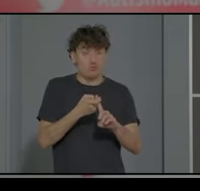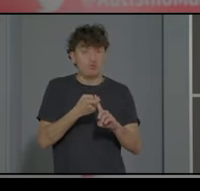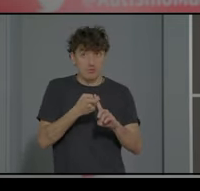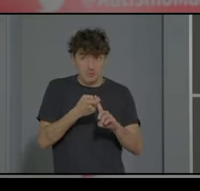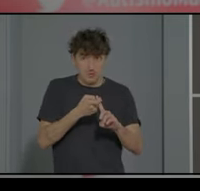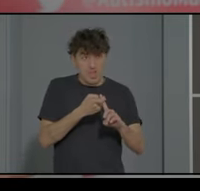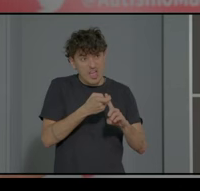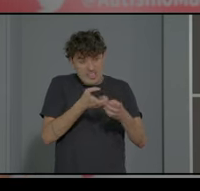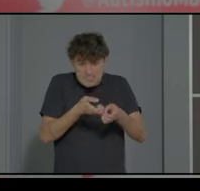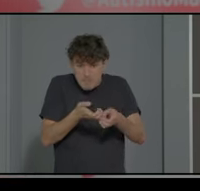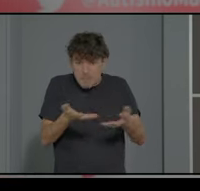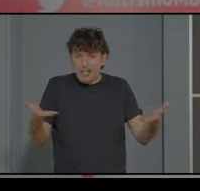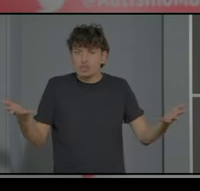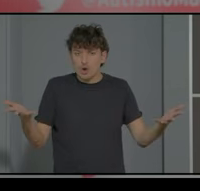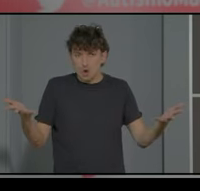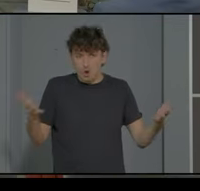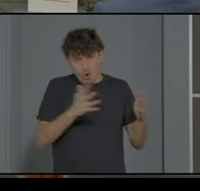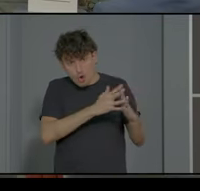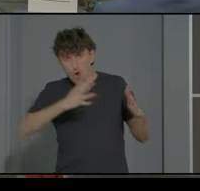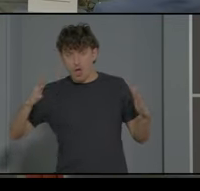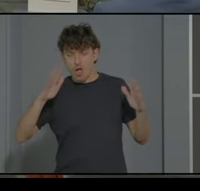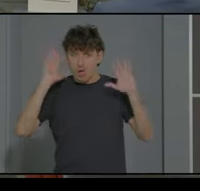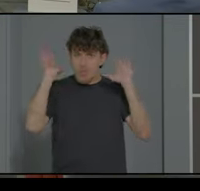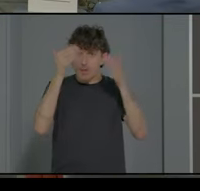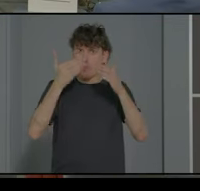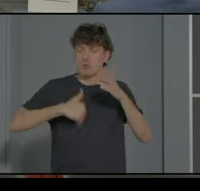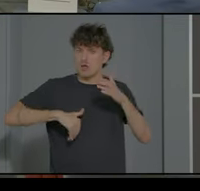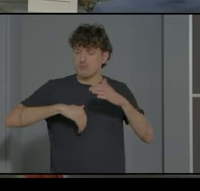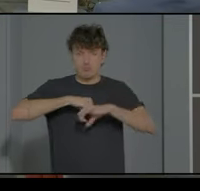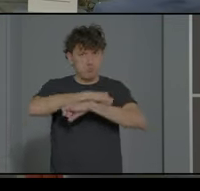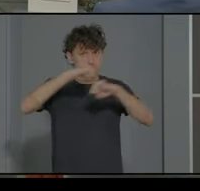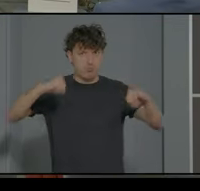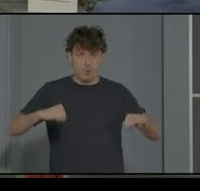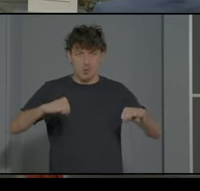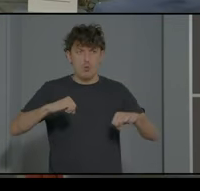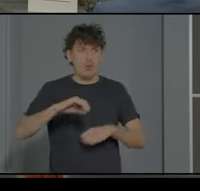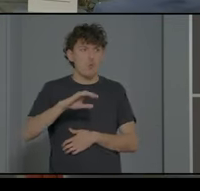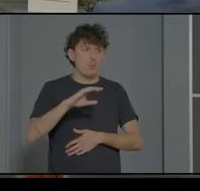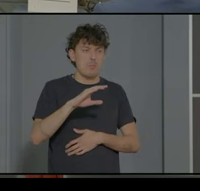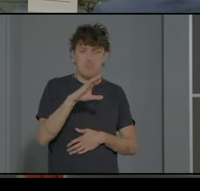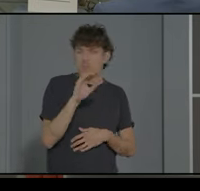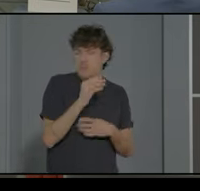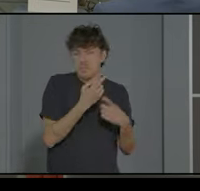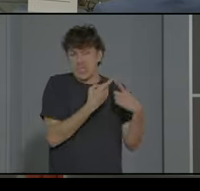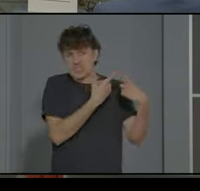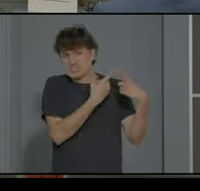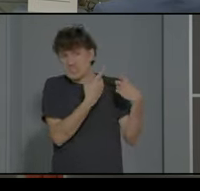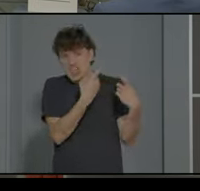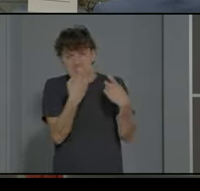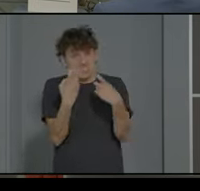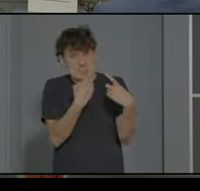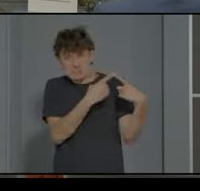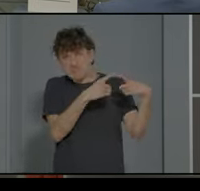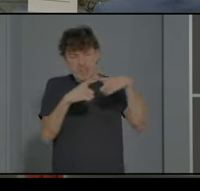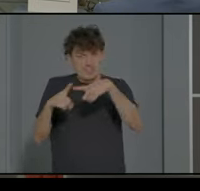espectro del autismo está muy instaurado. Entendemos que hay muchas presentaciones con muchas necesidades diferentes que responden